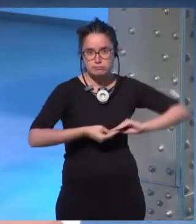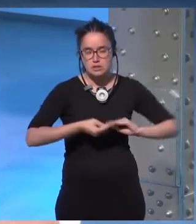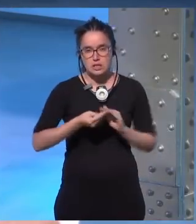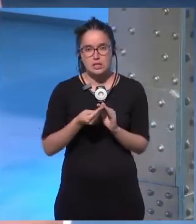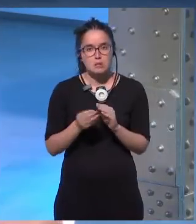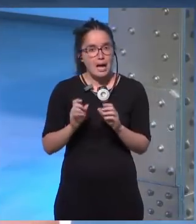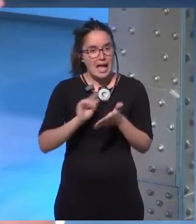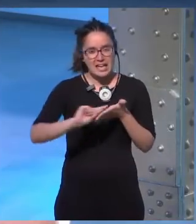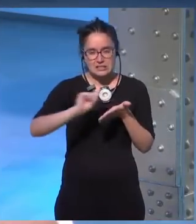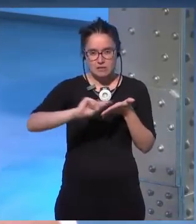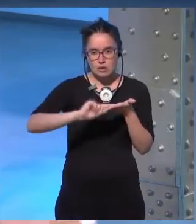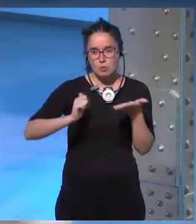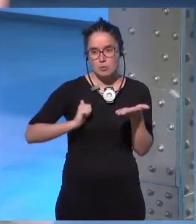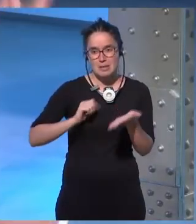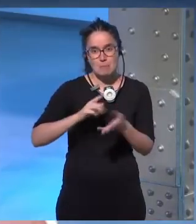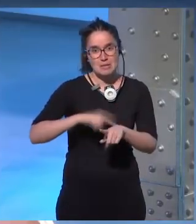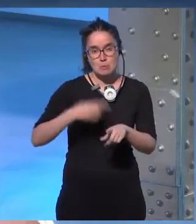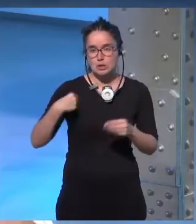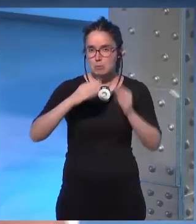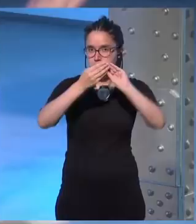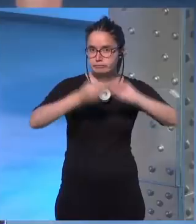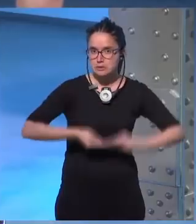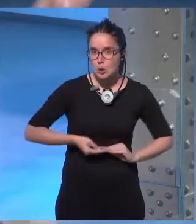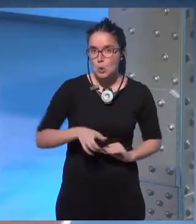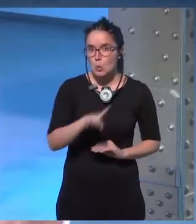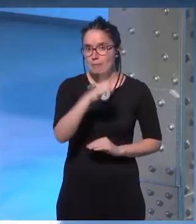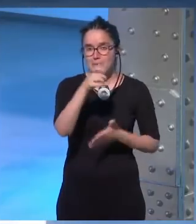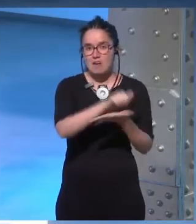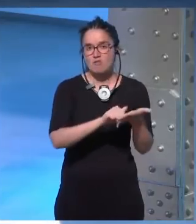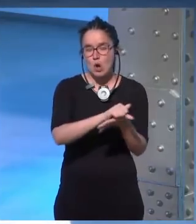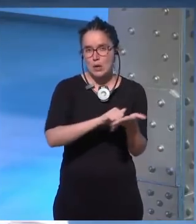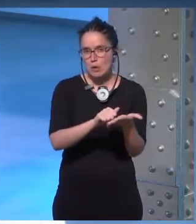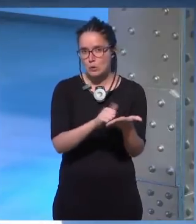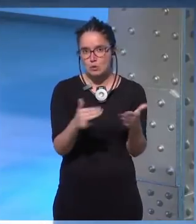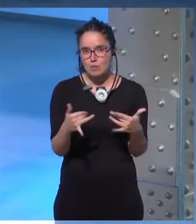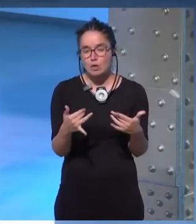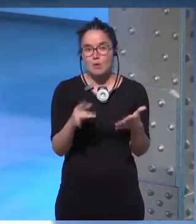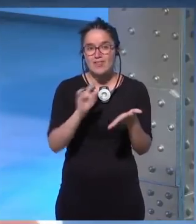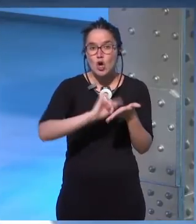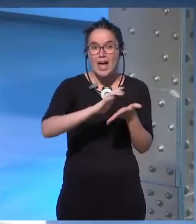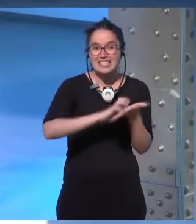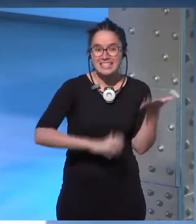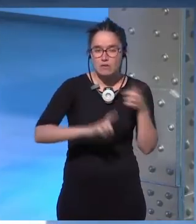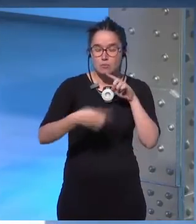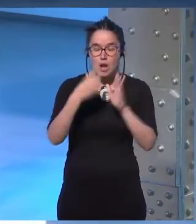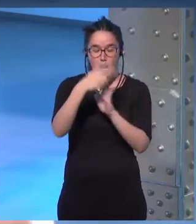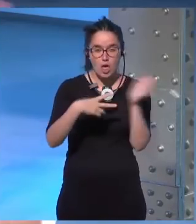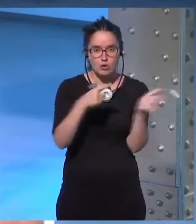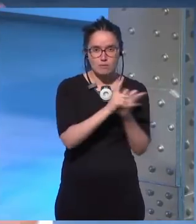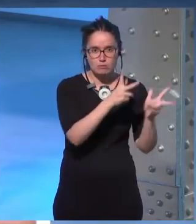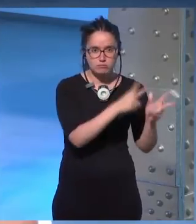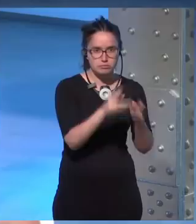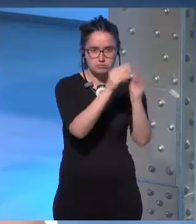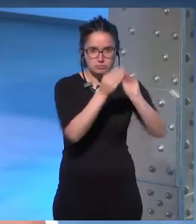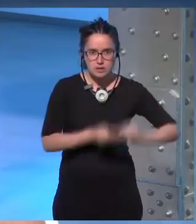va escribiendo no llega a tener un primer borrador porque cada vez que escribe luego relee y corta